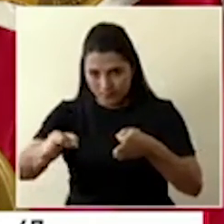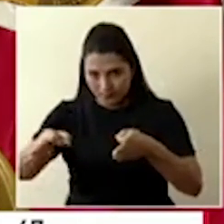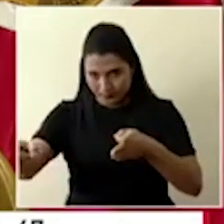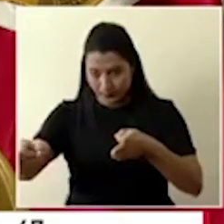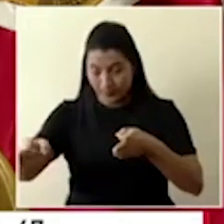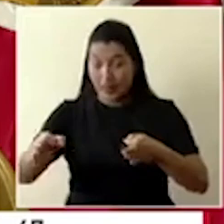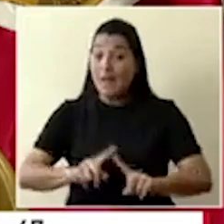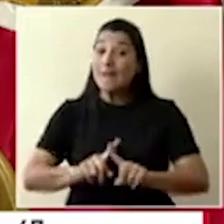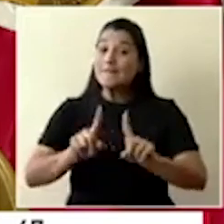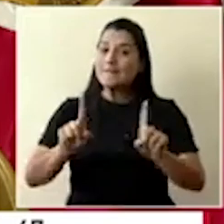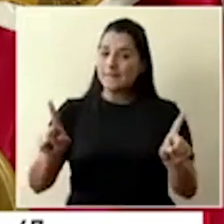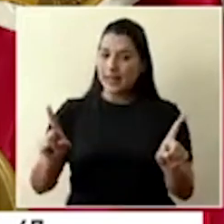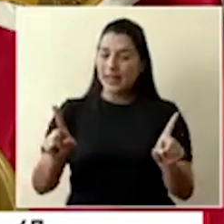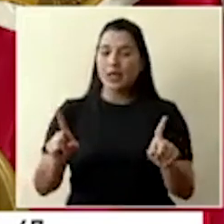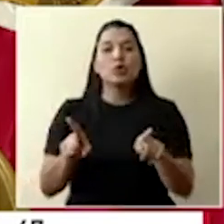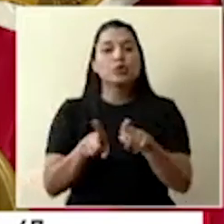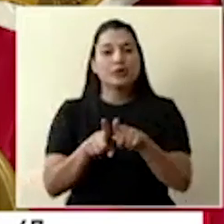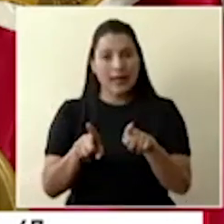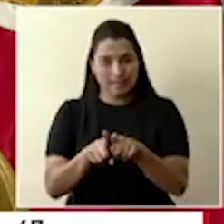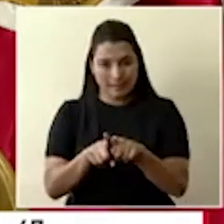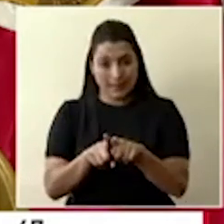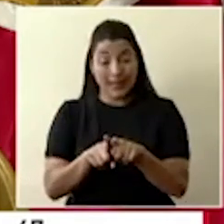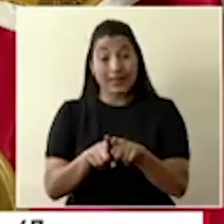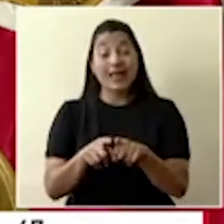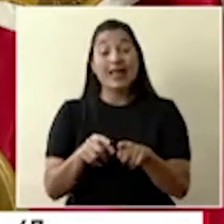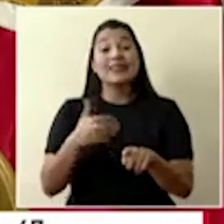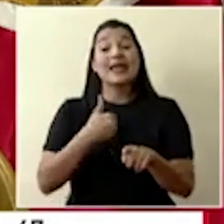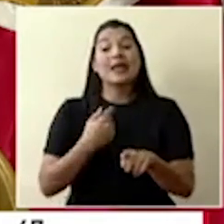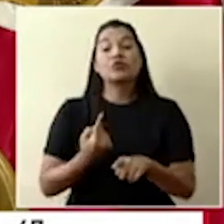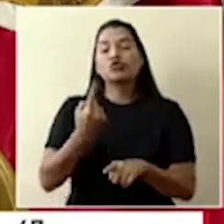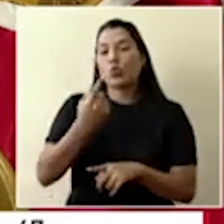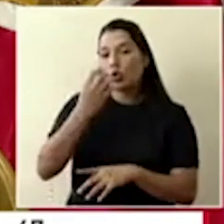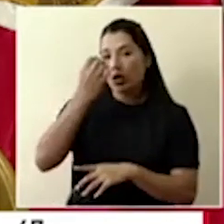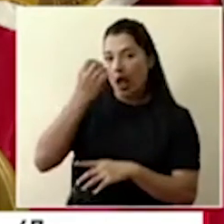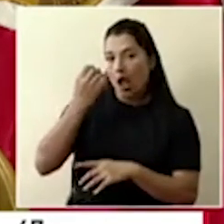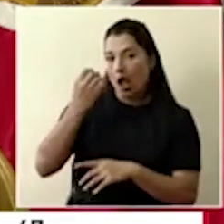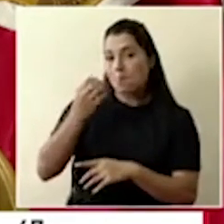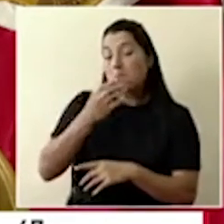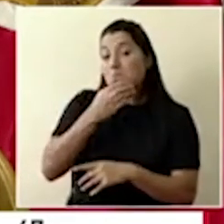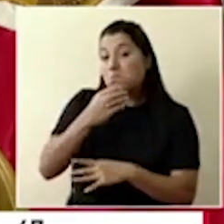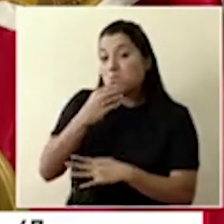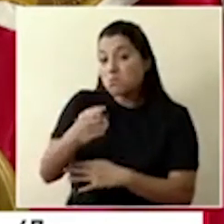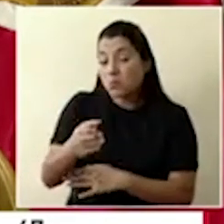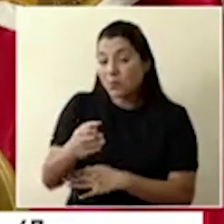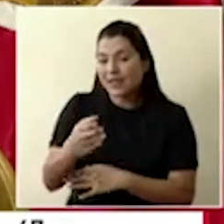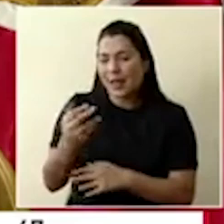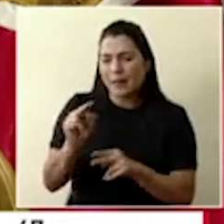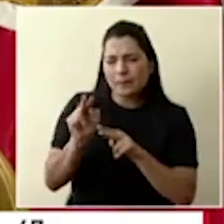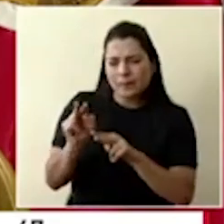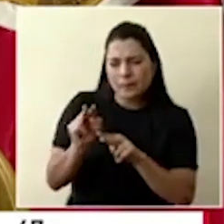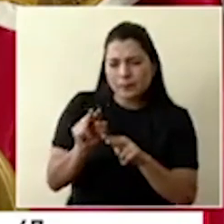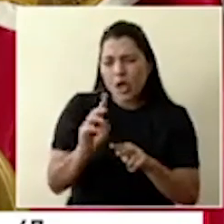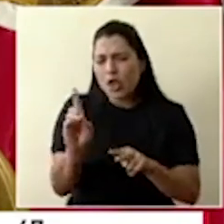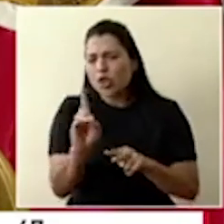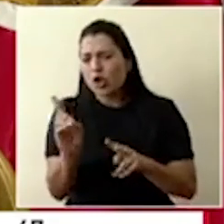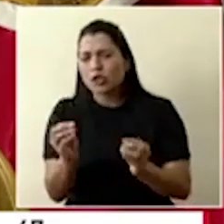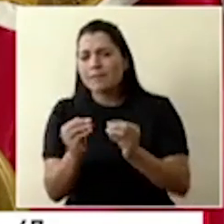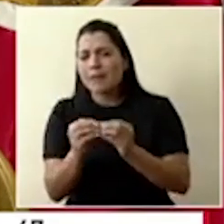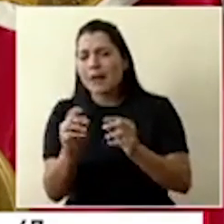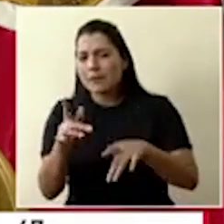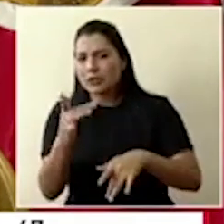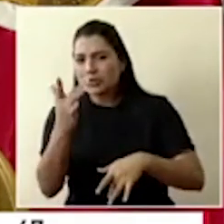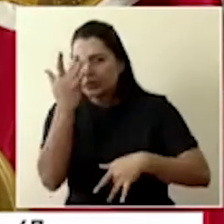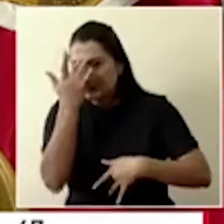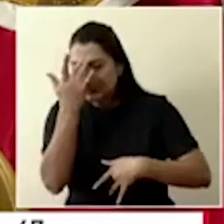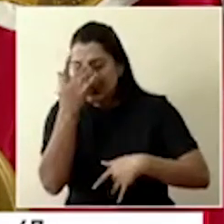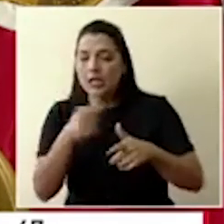criterio que es el de la vigilancia epidemiológica que se sigue, además de contemplar los